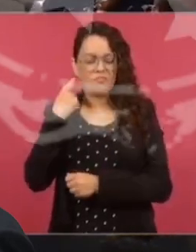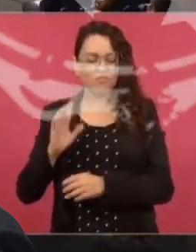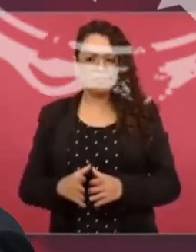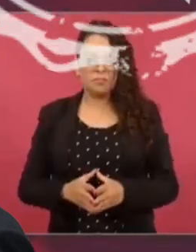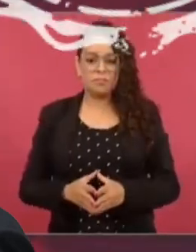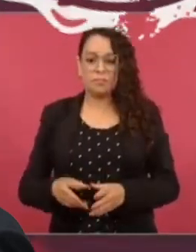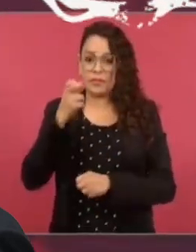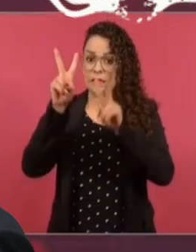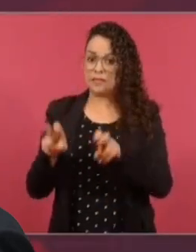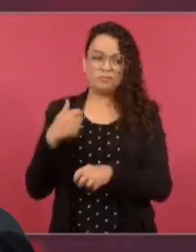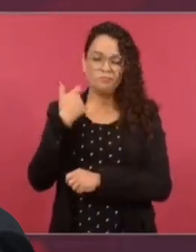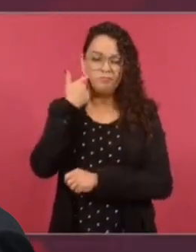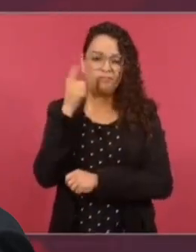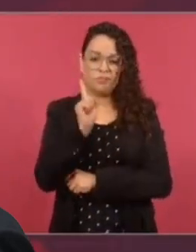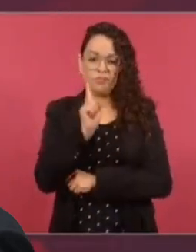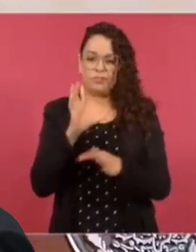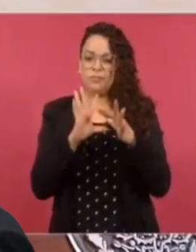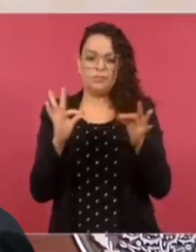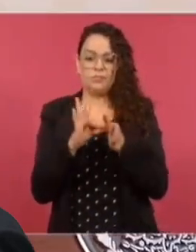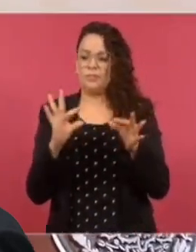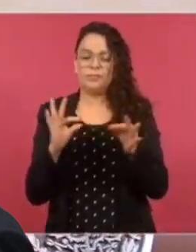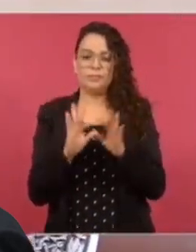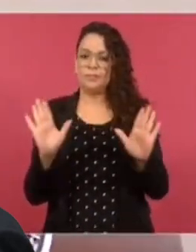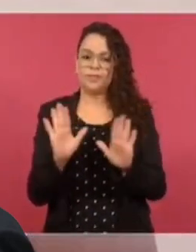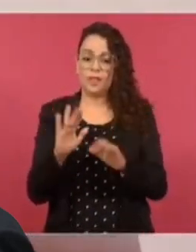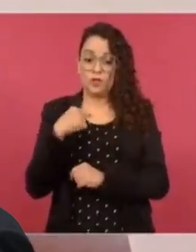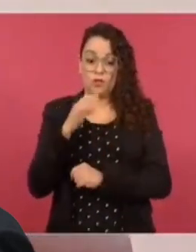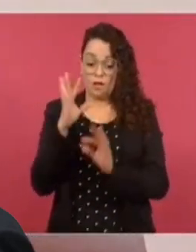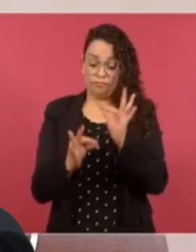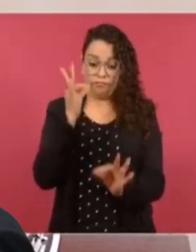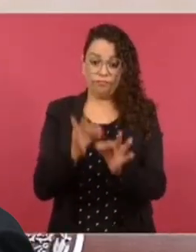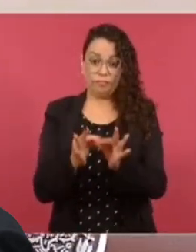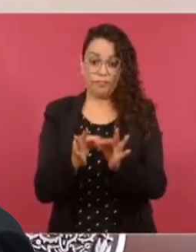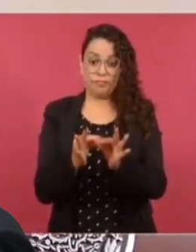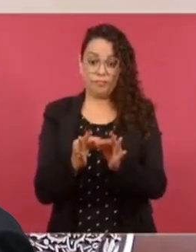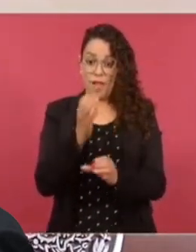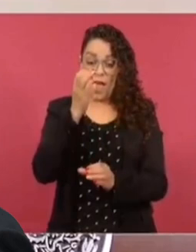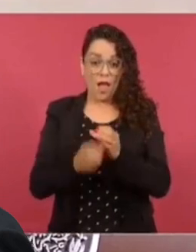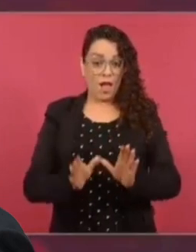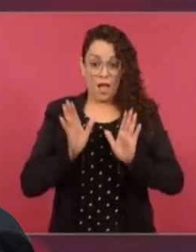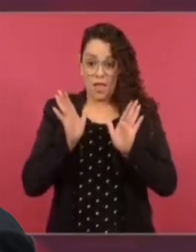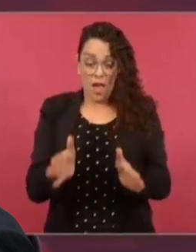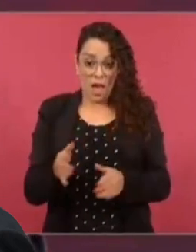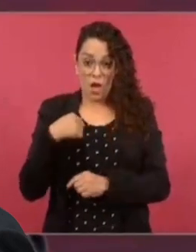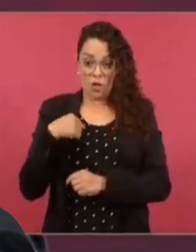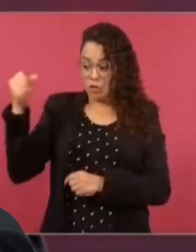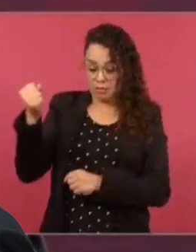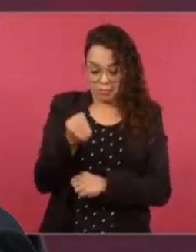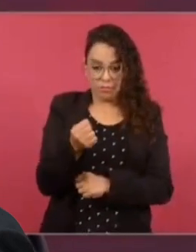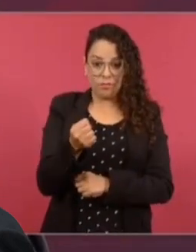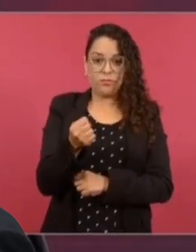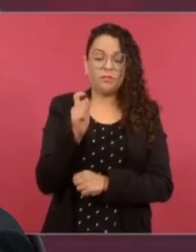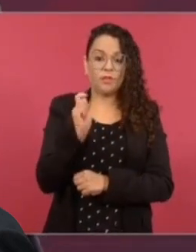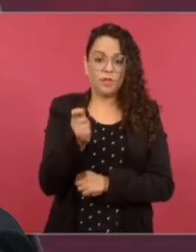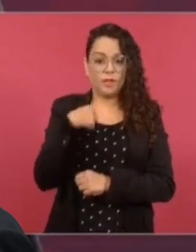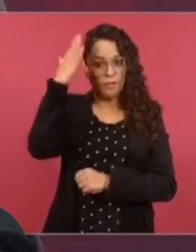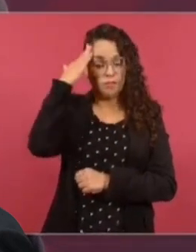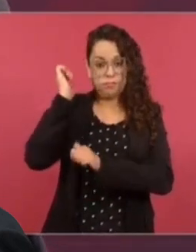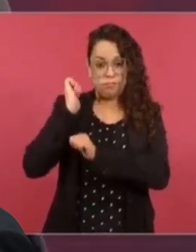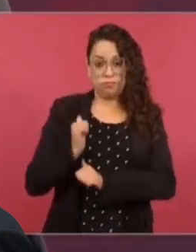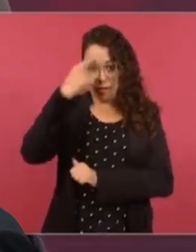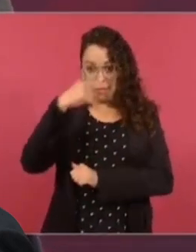Ya no quiero hablar de eso porque yo ya terminé mi ciclo como dirigente del Movimiento de Transformación.